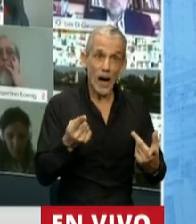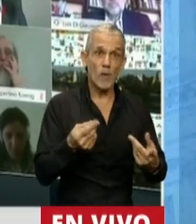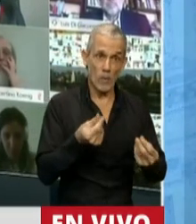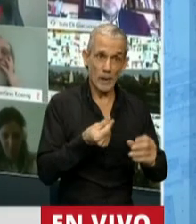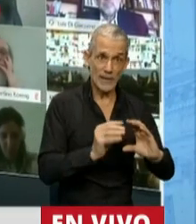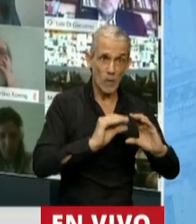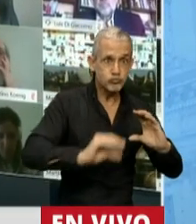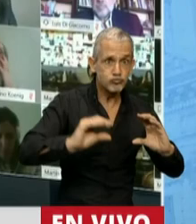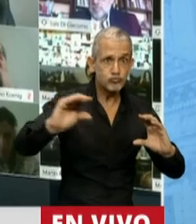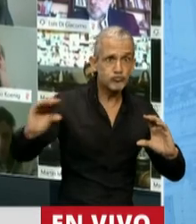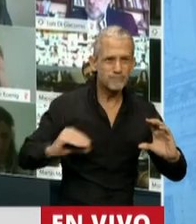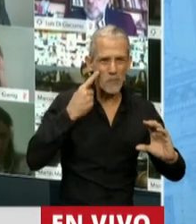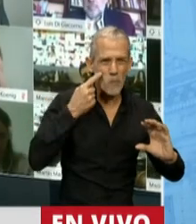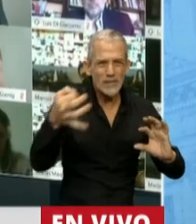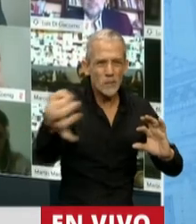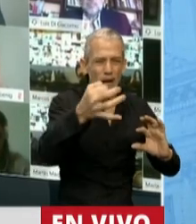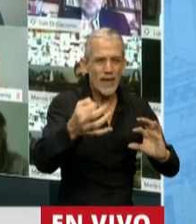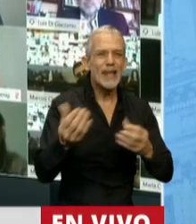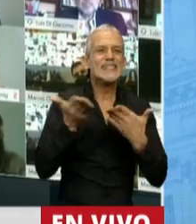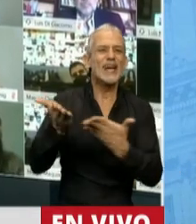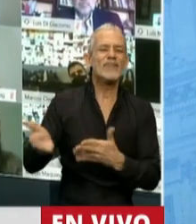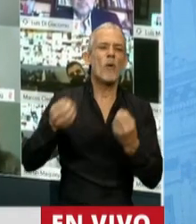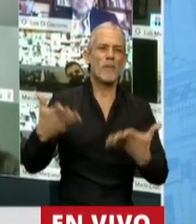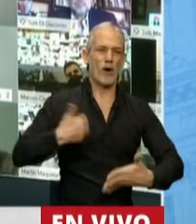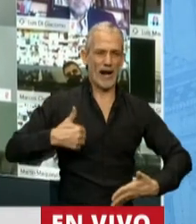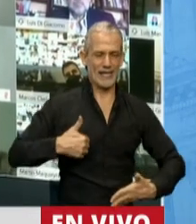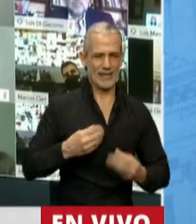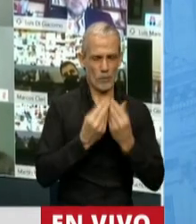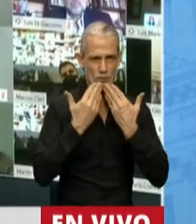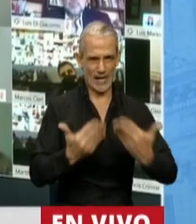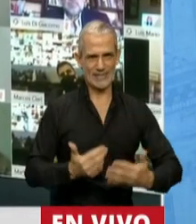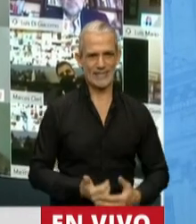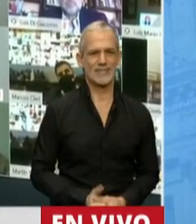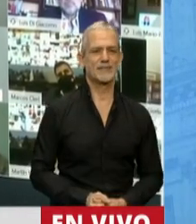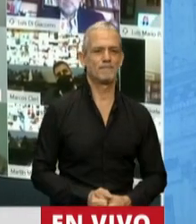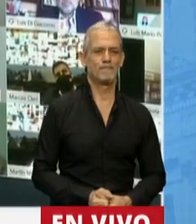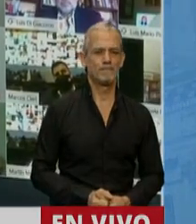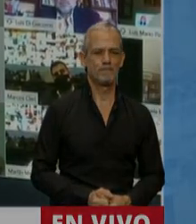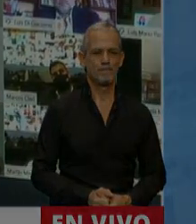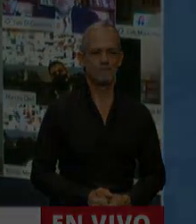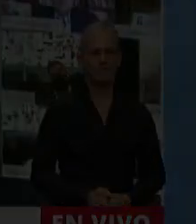municipios, mejores servicios tendrán los argentinos. Muchas gracias. Gracias, diputado.